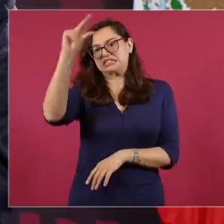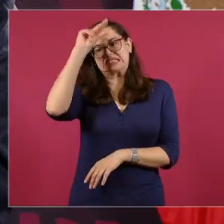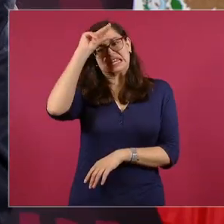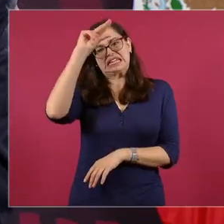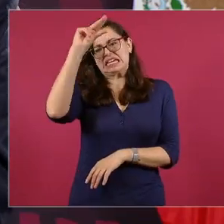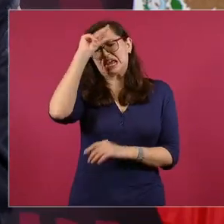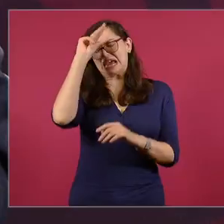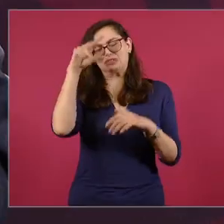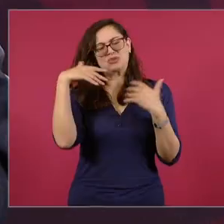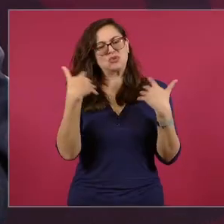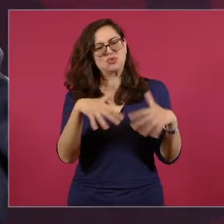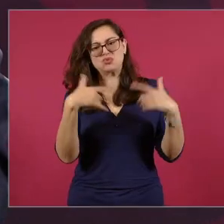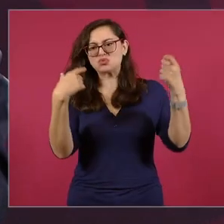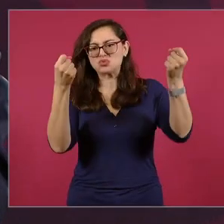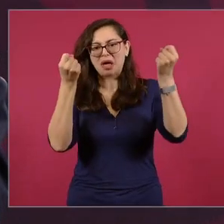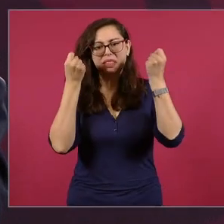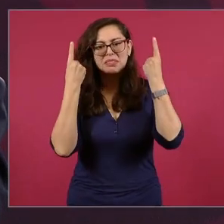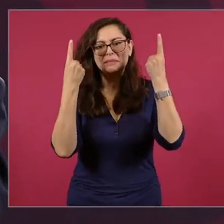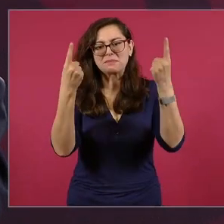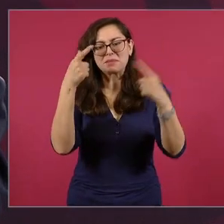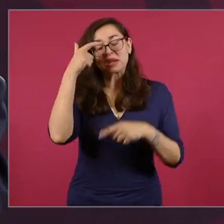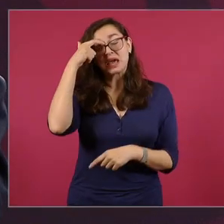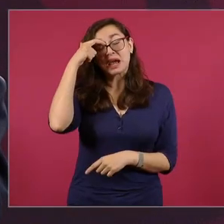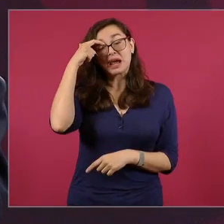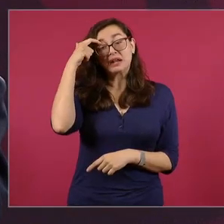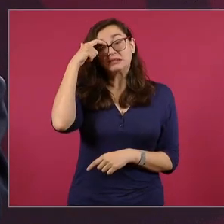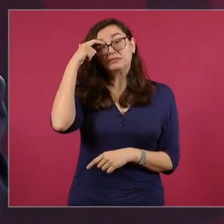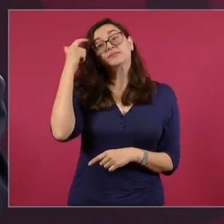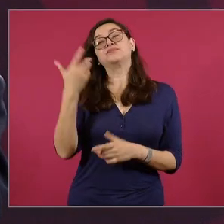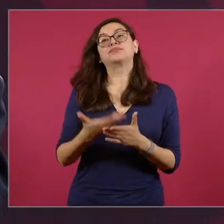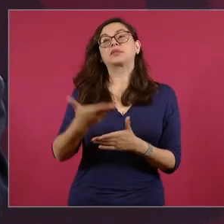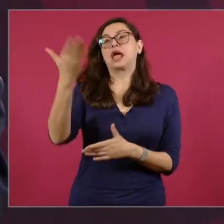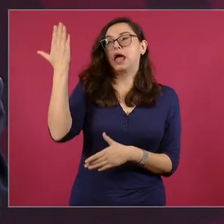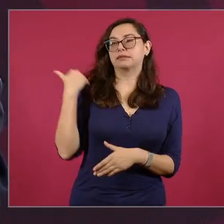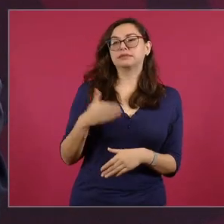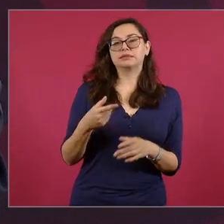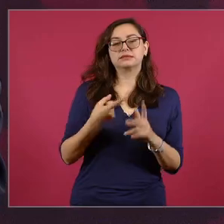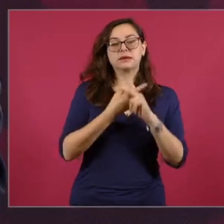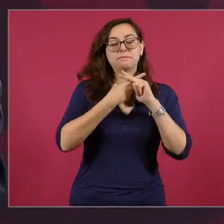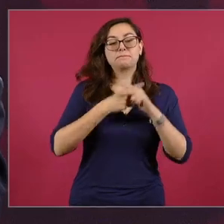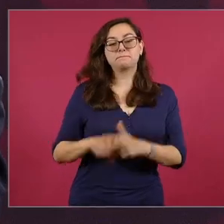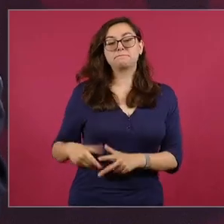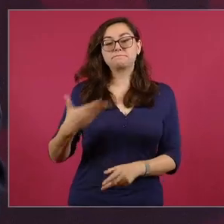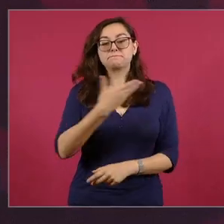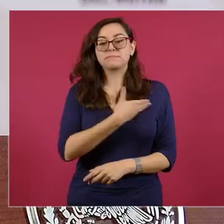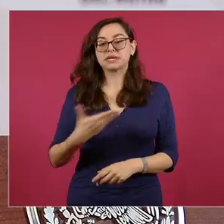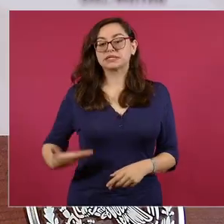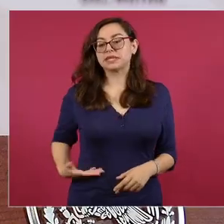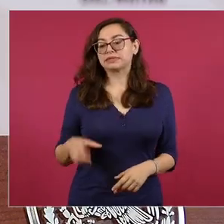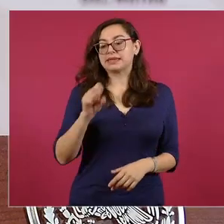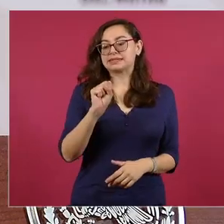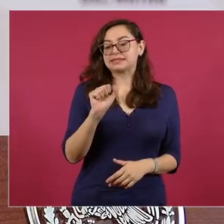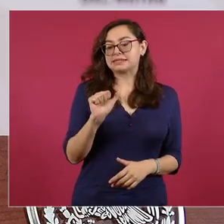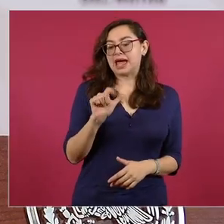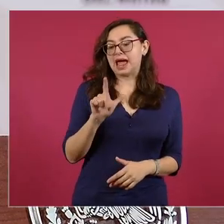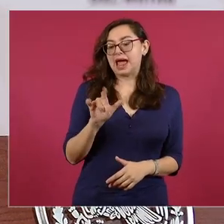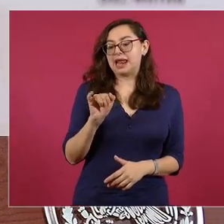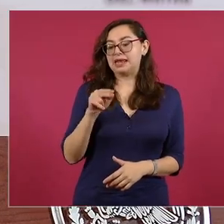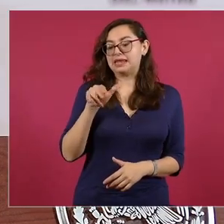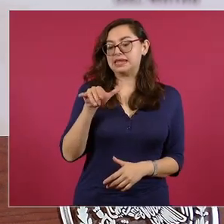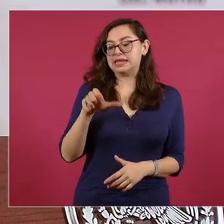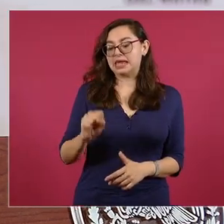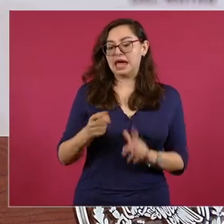cuando empieza la campaña de Salinas la inician en